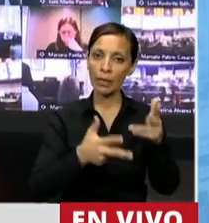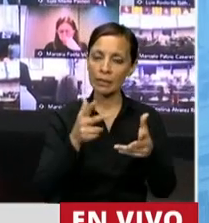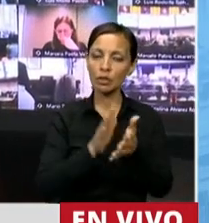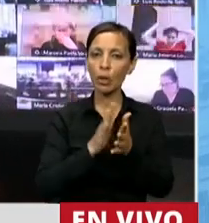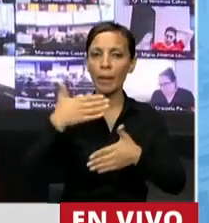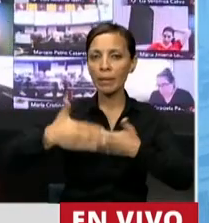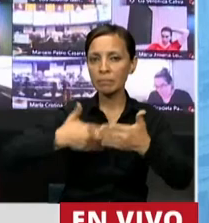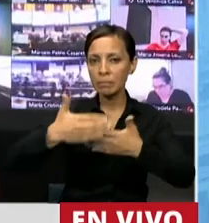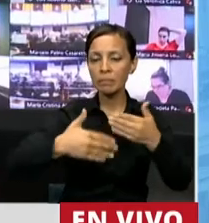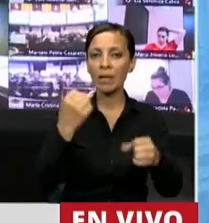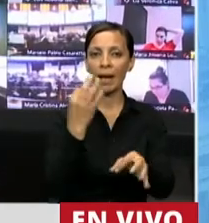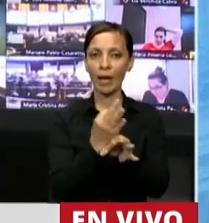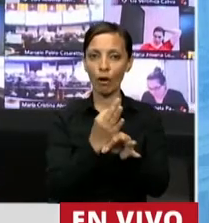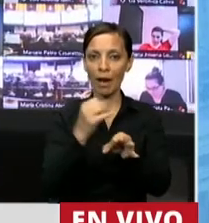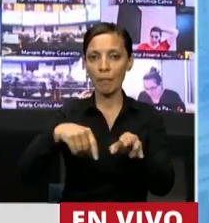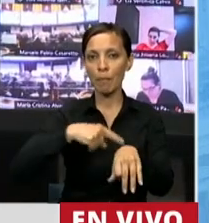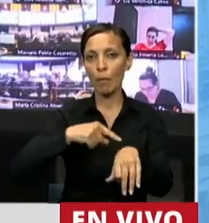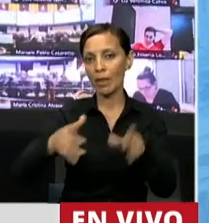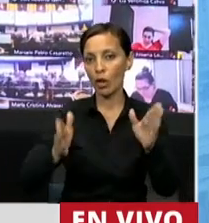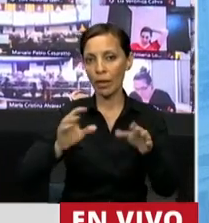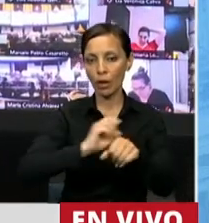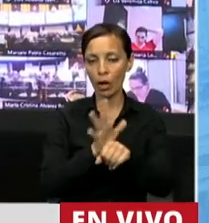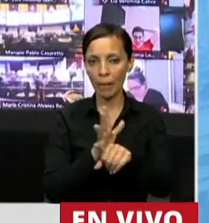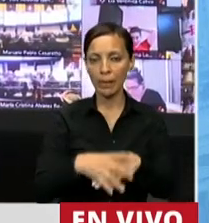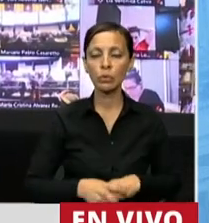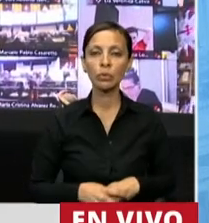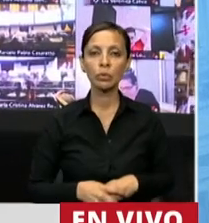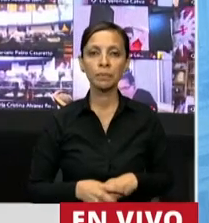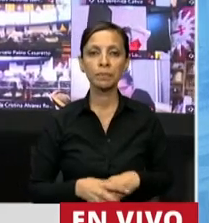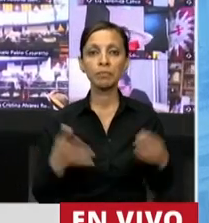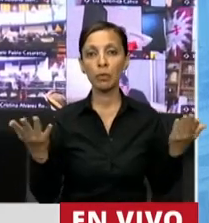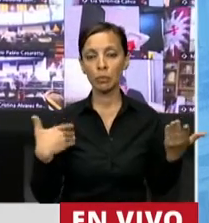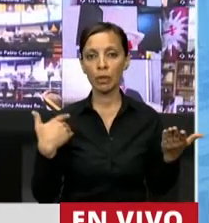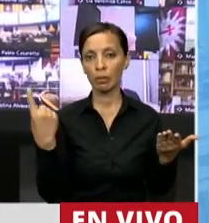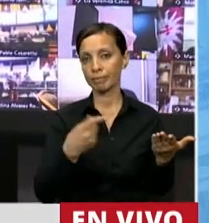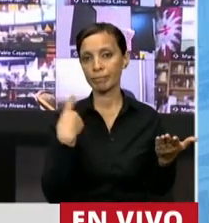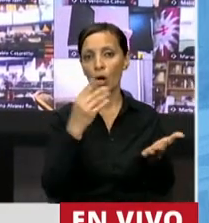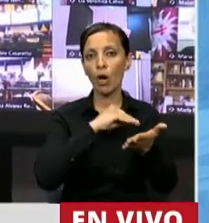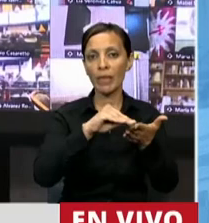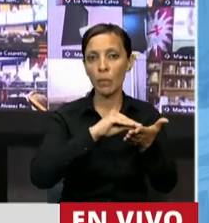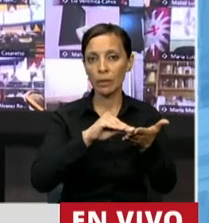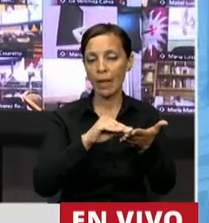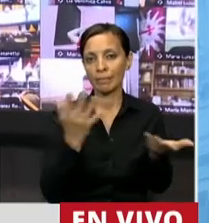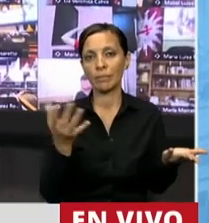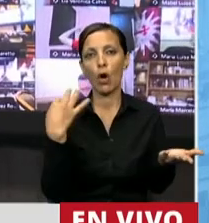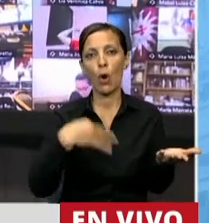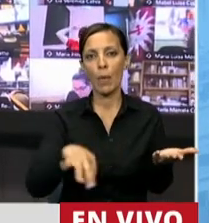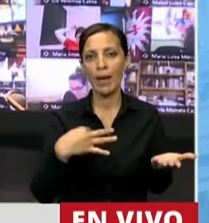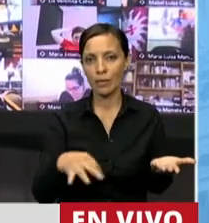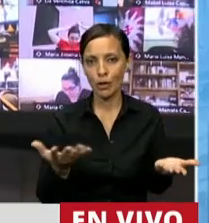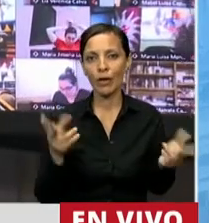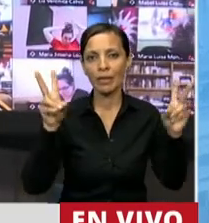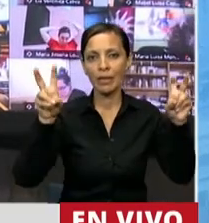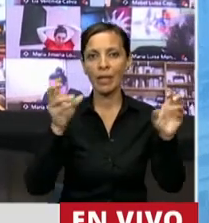de las trayectorias en este momento, en momentos de pandemia, por supuesto que como diputados era una obligación, la